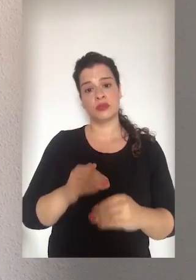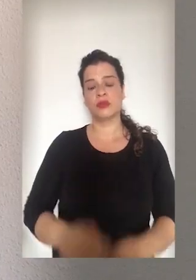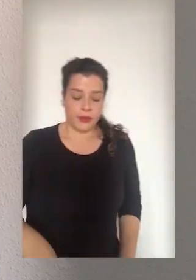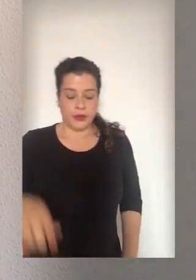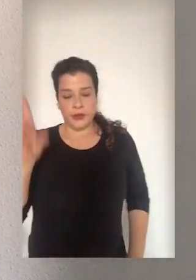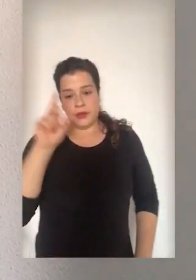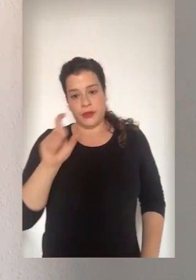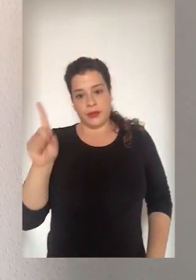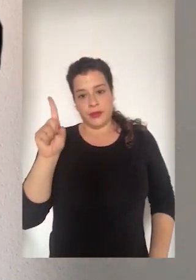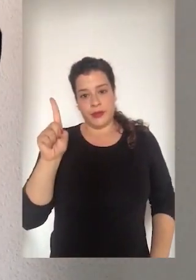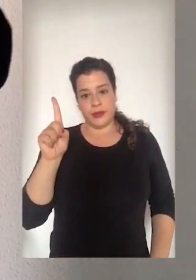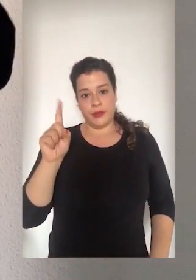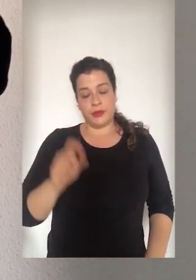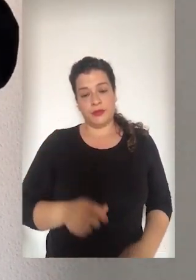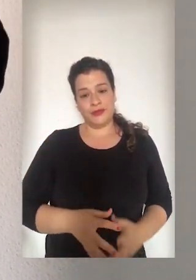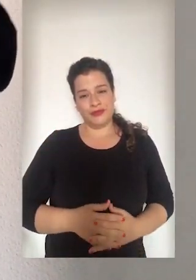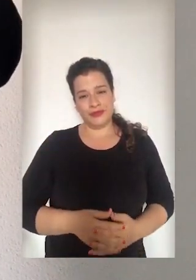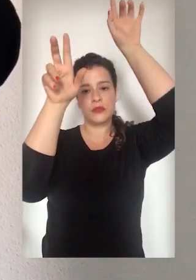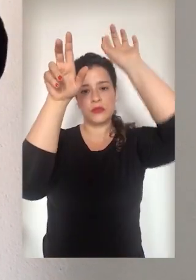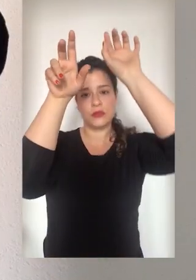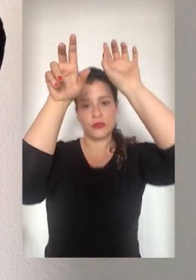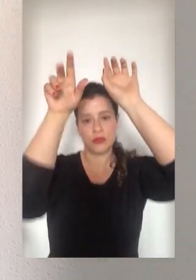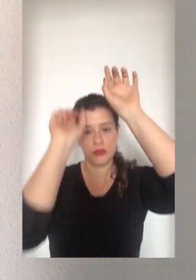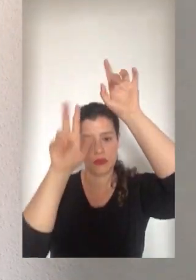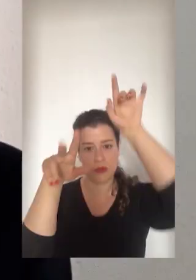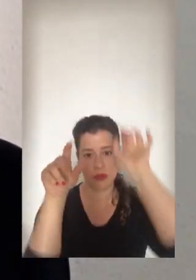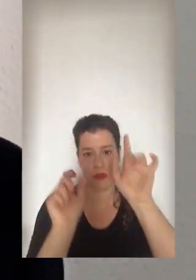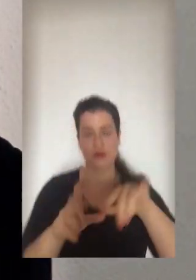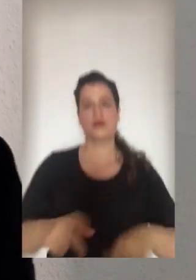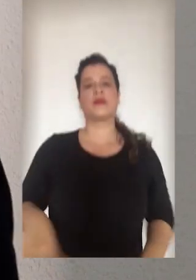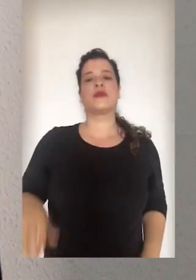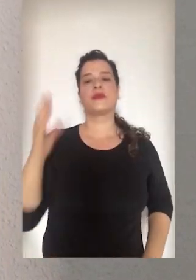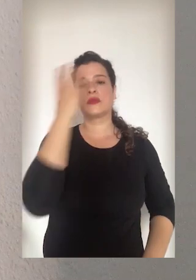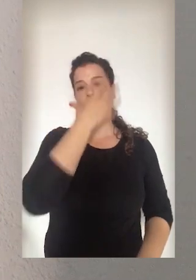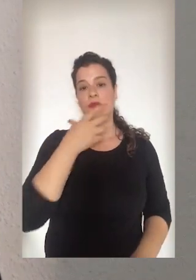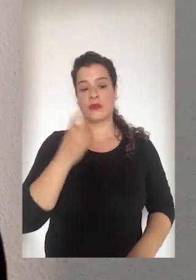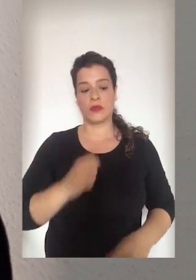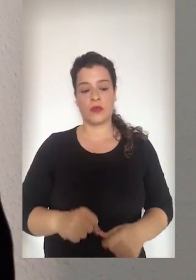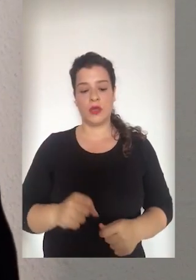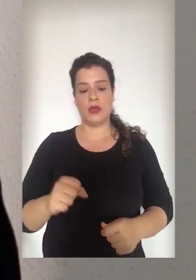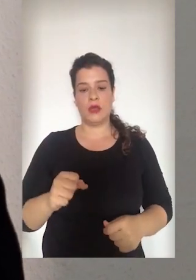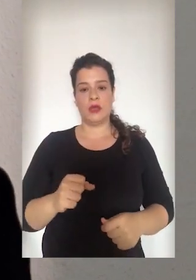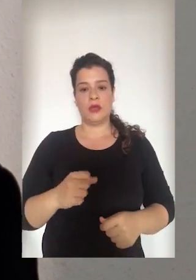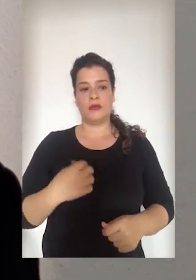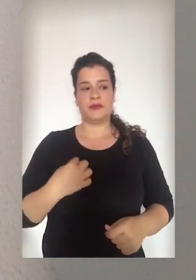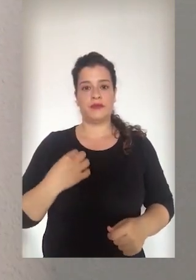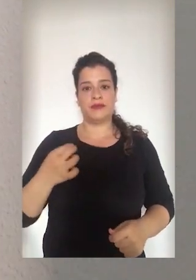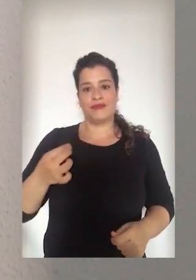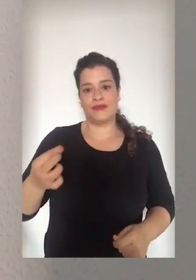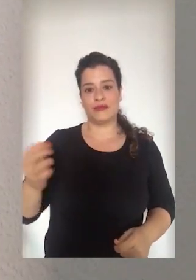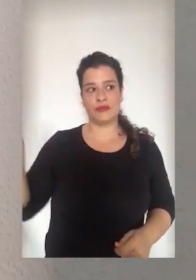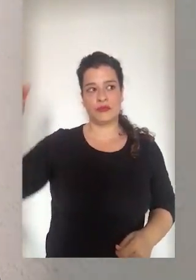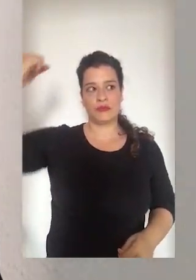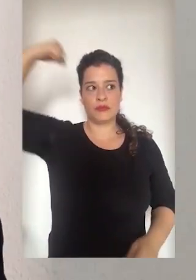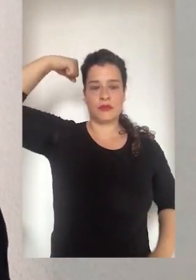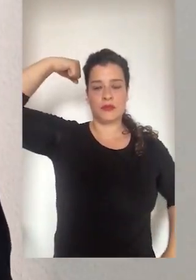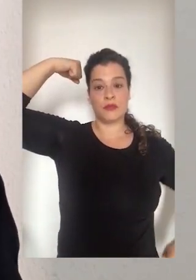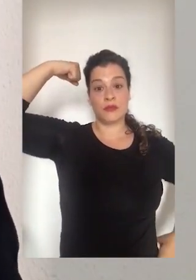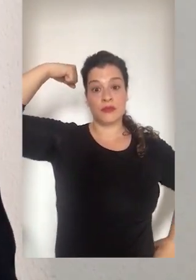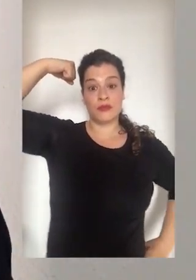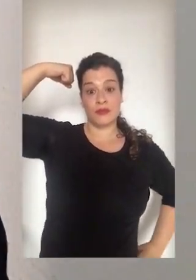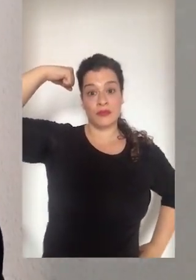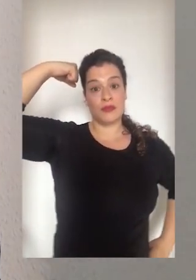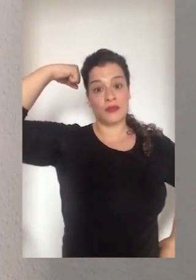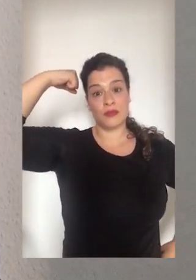Sí, el gobierno está trabajando en una fase de desescalada. Estamos hablando con nuestro comité de expertos. Estarán conmigo en que estamos